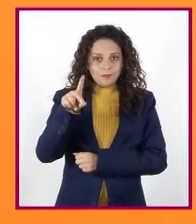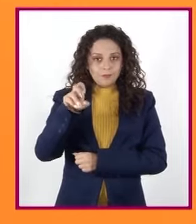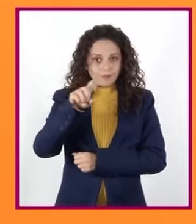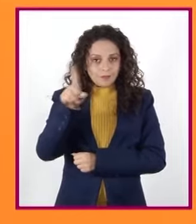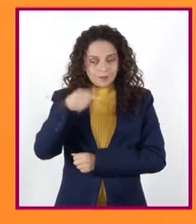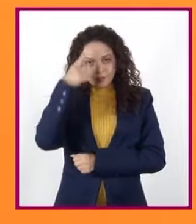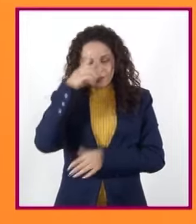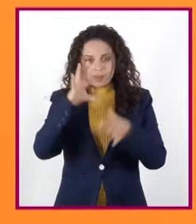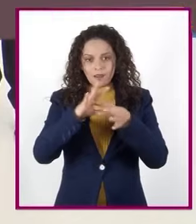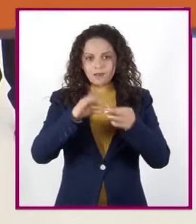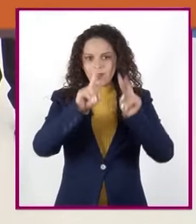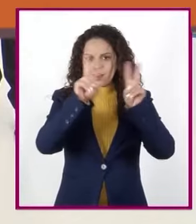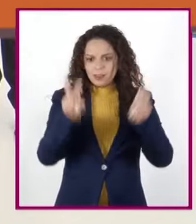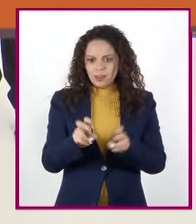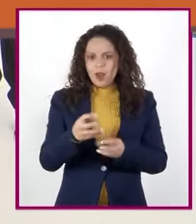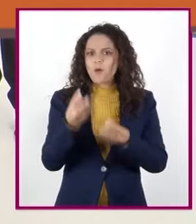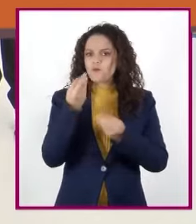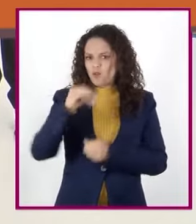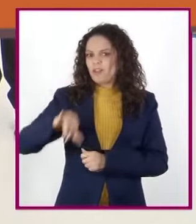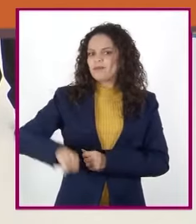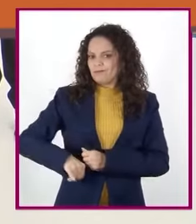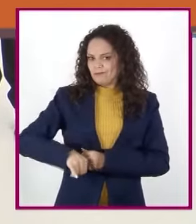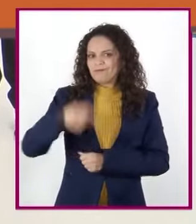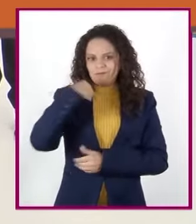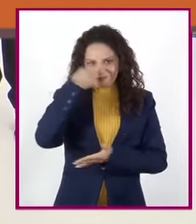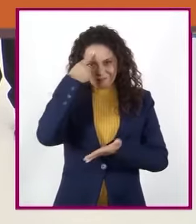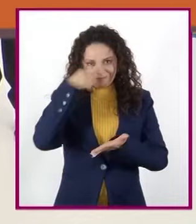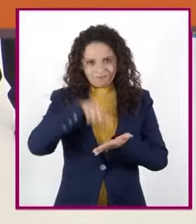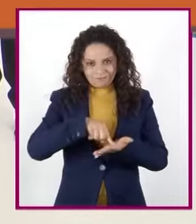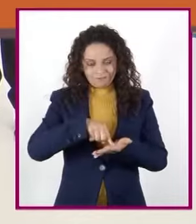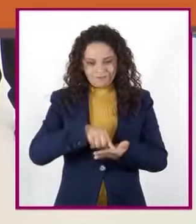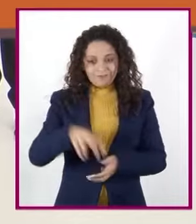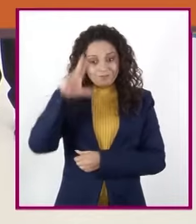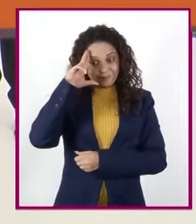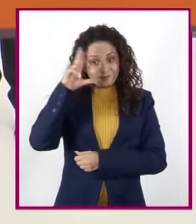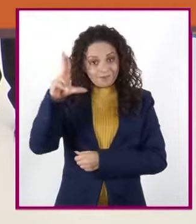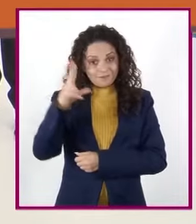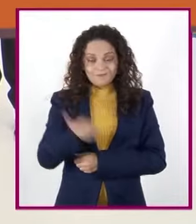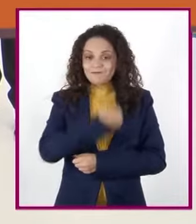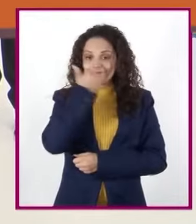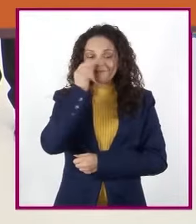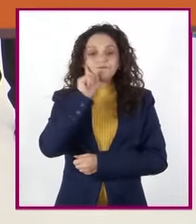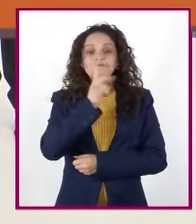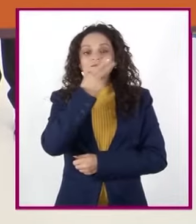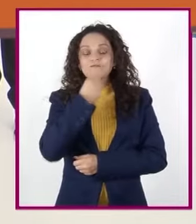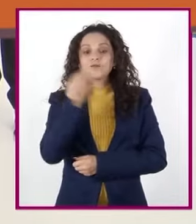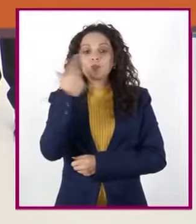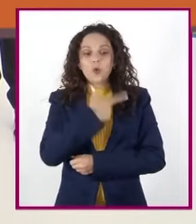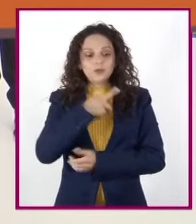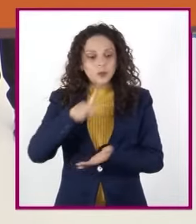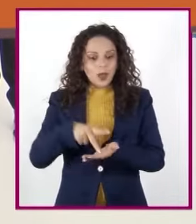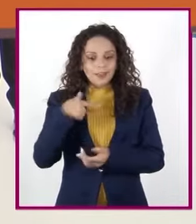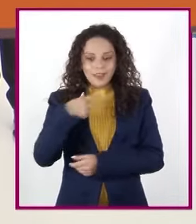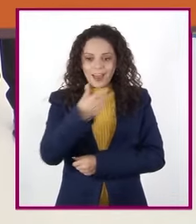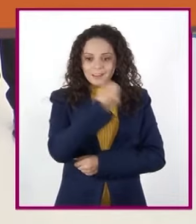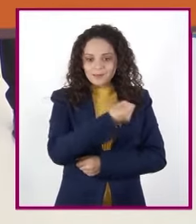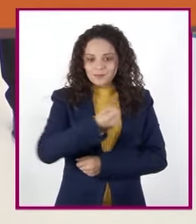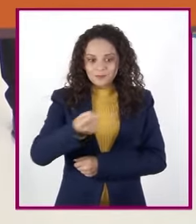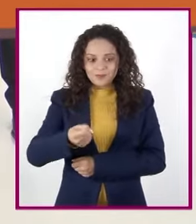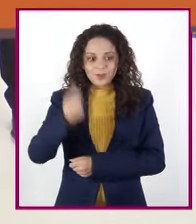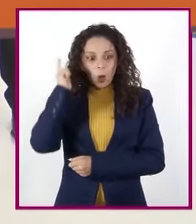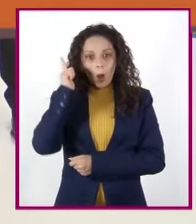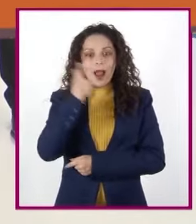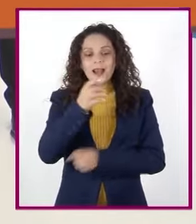nos interesa mucho. ¿Qué tal alumnas y alumnos? Me da mucho gusto volver a saludarles. Espero se encuentren de